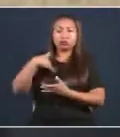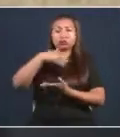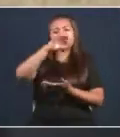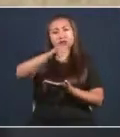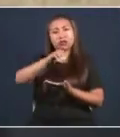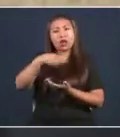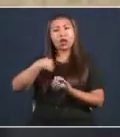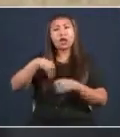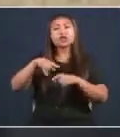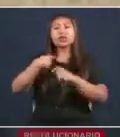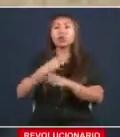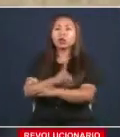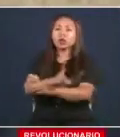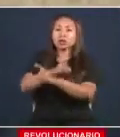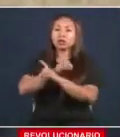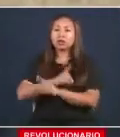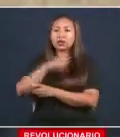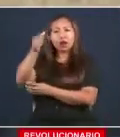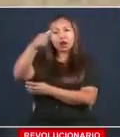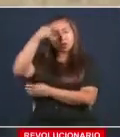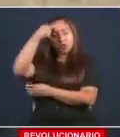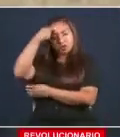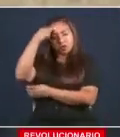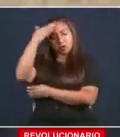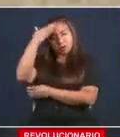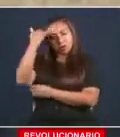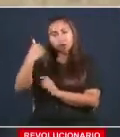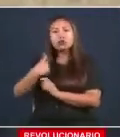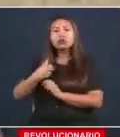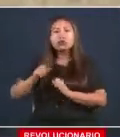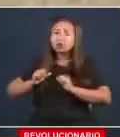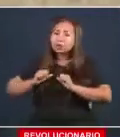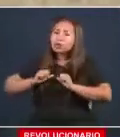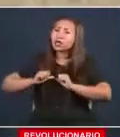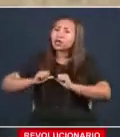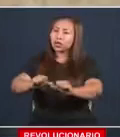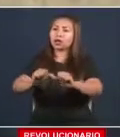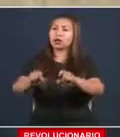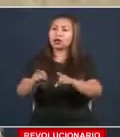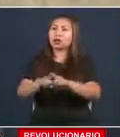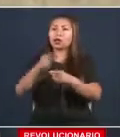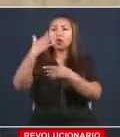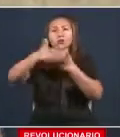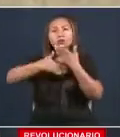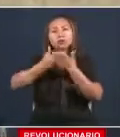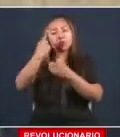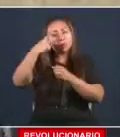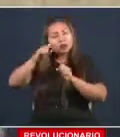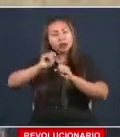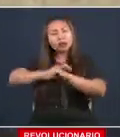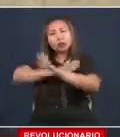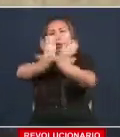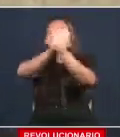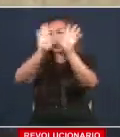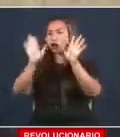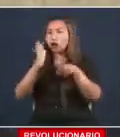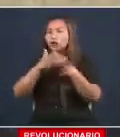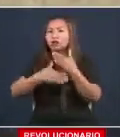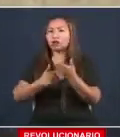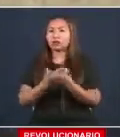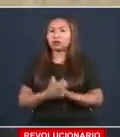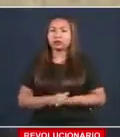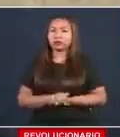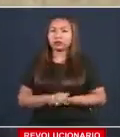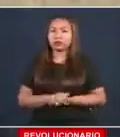a defender a este gobierno porque saldremos adelante. Porque vamos a aclarar lo que haya que aclarar.